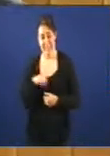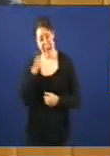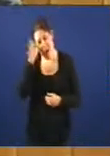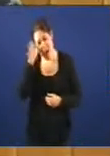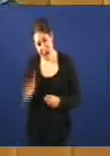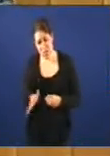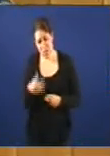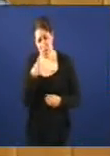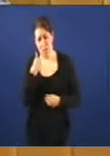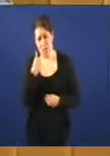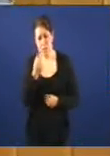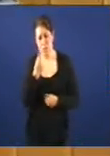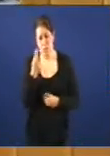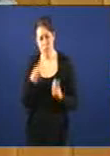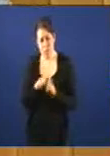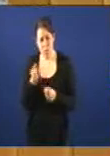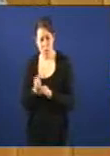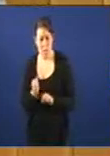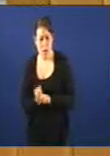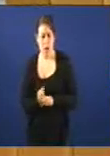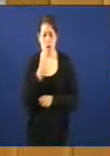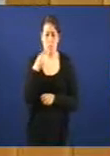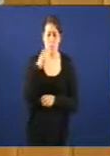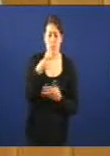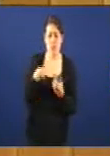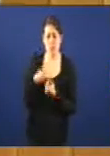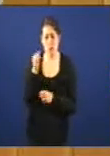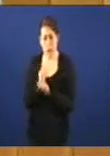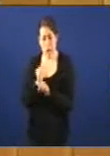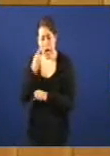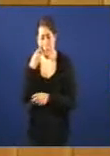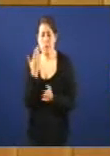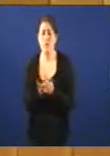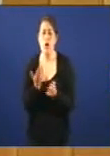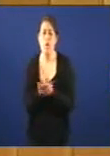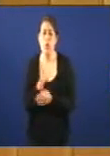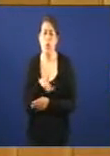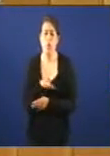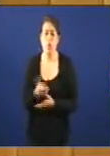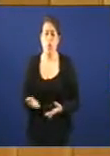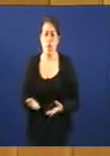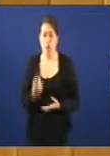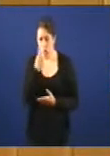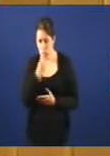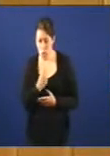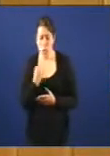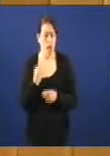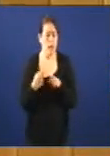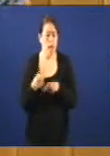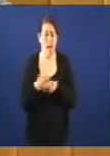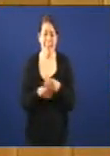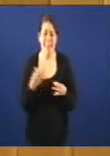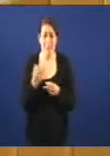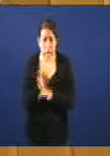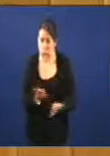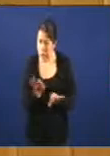veñan vostedes a decir que hai compromiso con o emprego compromiso con as traballadoras pero demostren donde está o compromiso que actitude que actividades fixeron para garantizar ese compromiso?